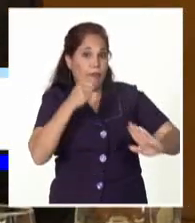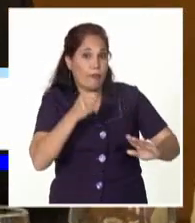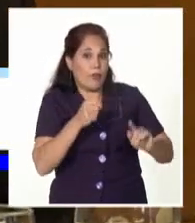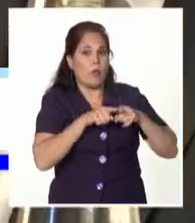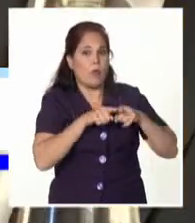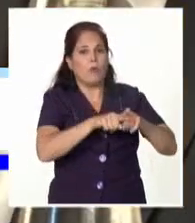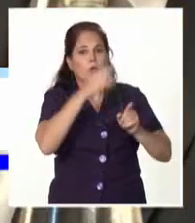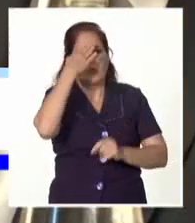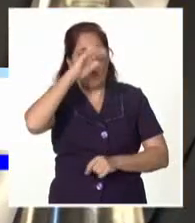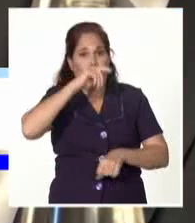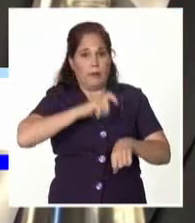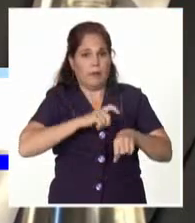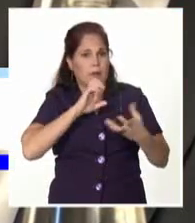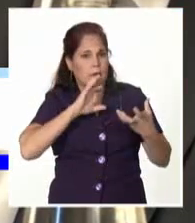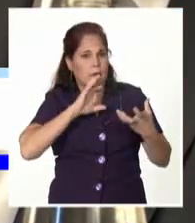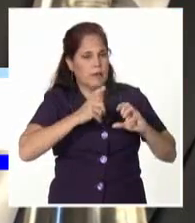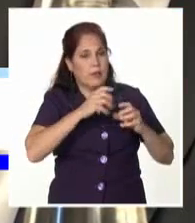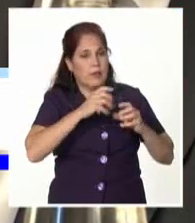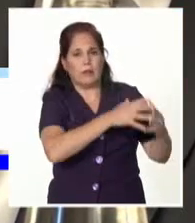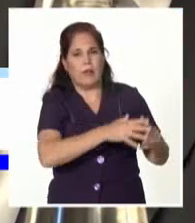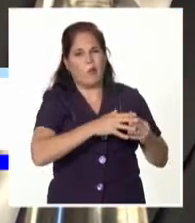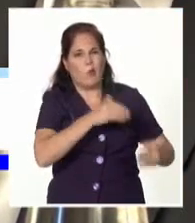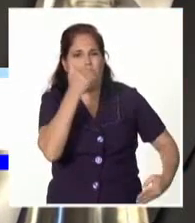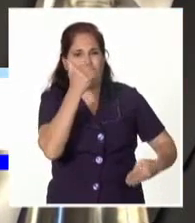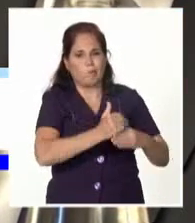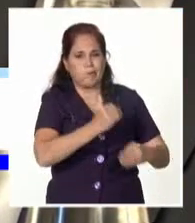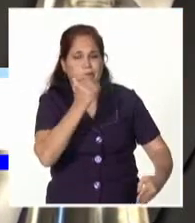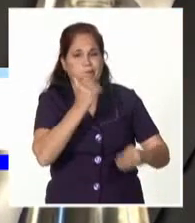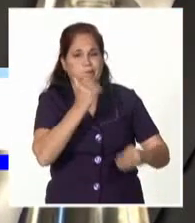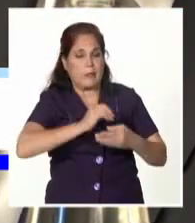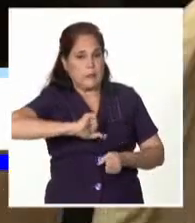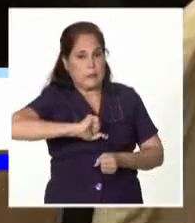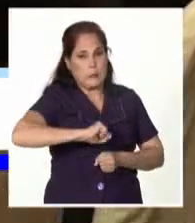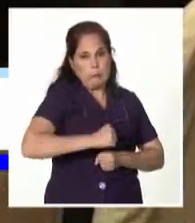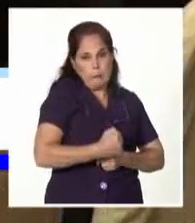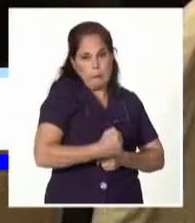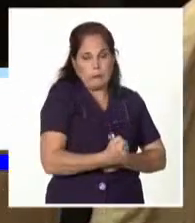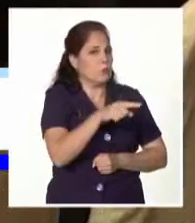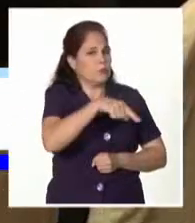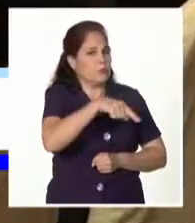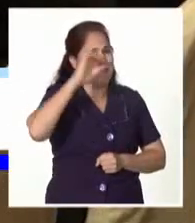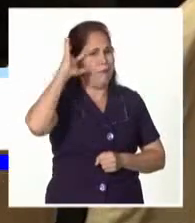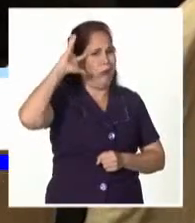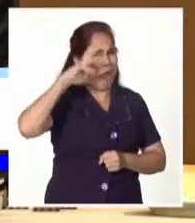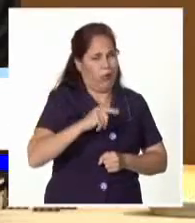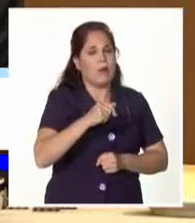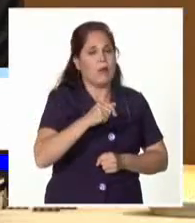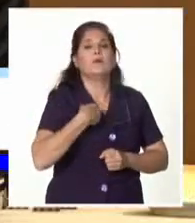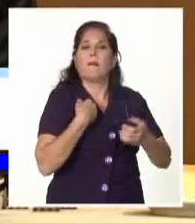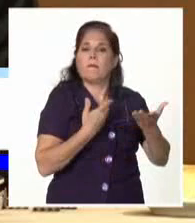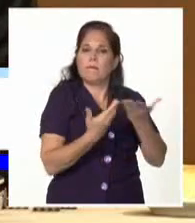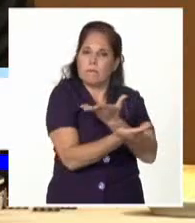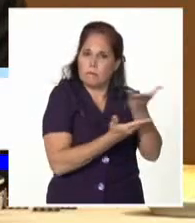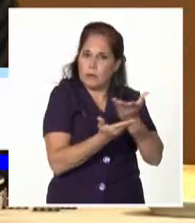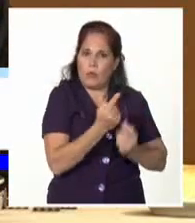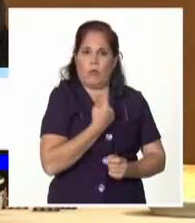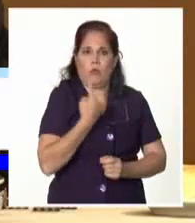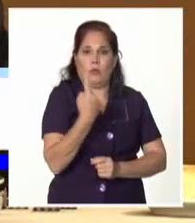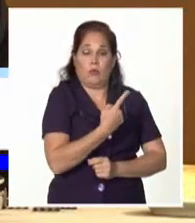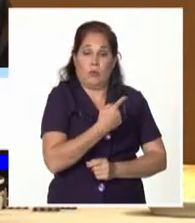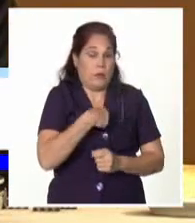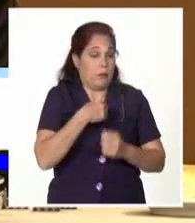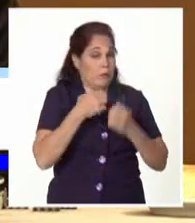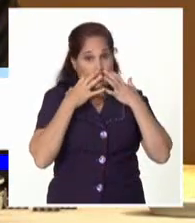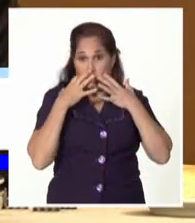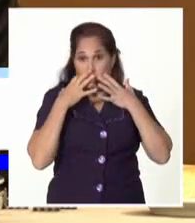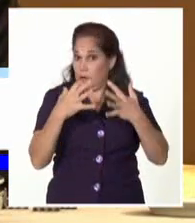Cuba en tiempos en que el gobierno de los Estados Unidos ha recrudecido su política de bloqueo contra nuestro pueblo. Para nosotros es muy importante,